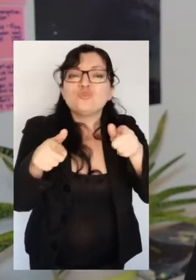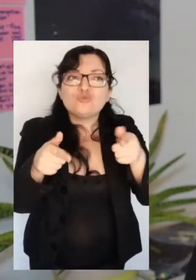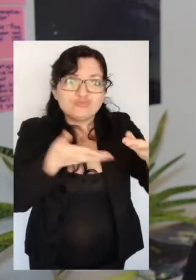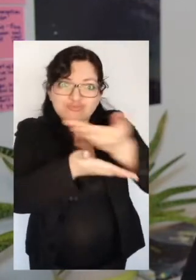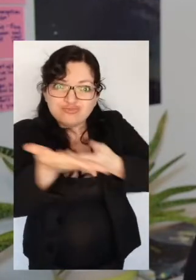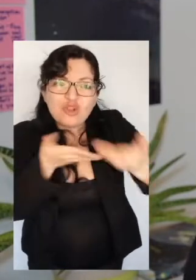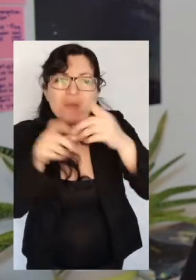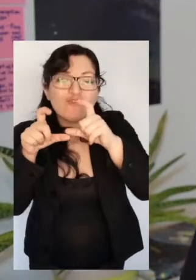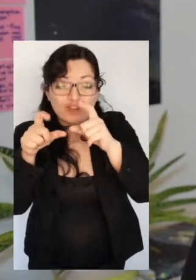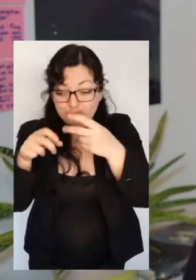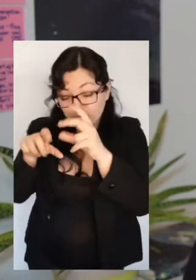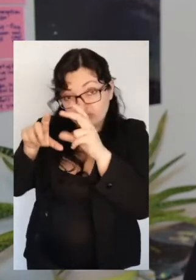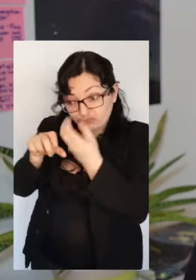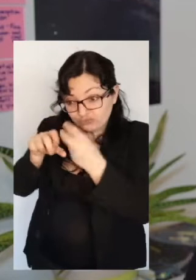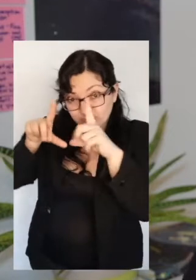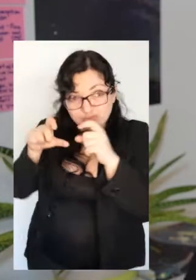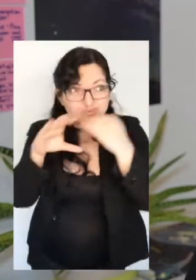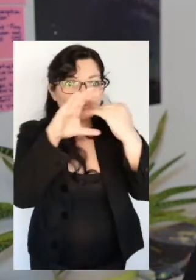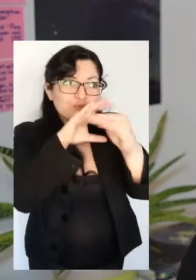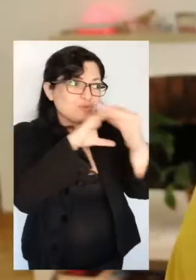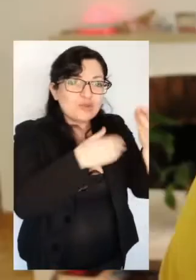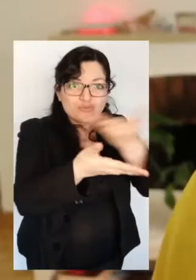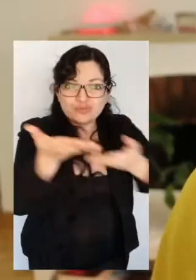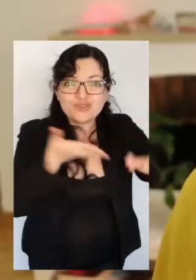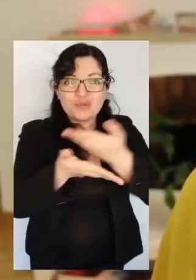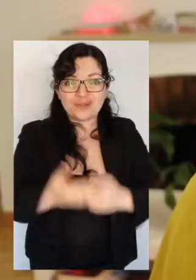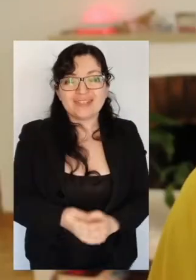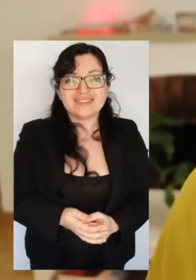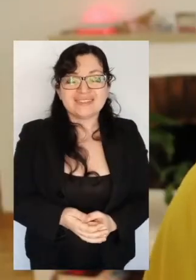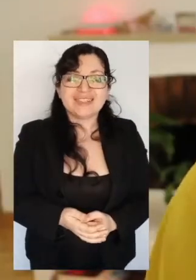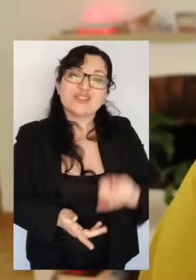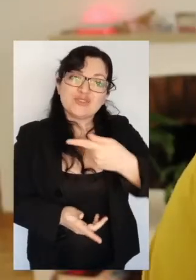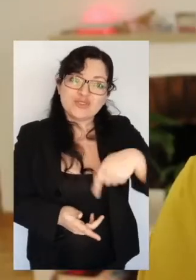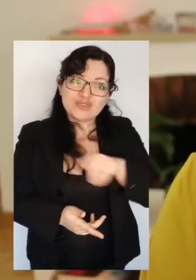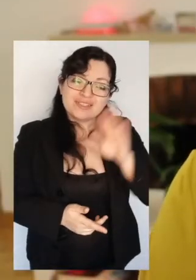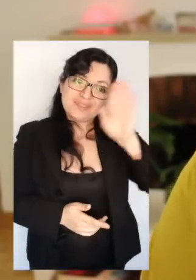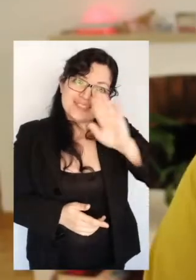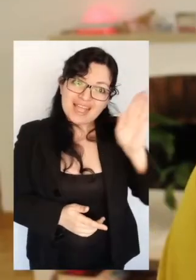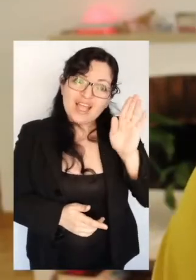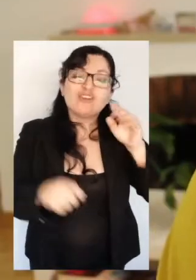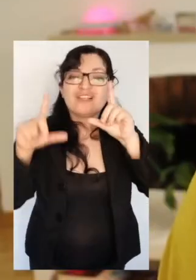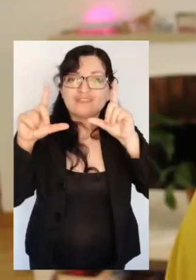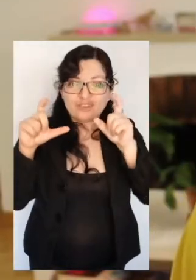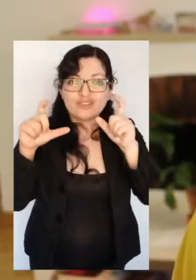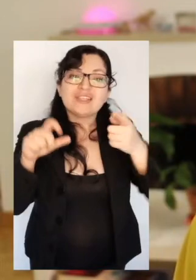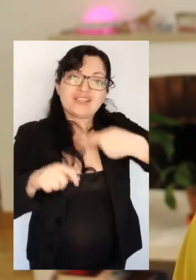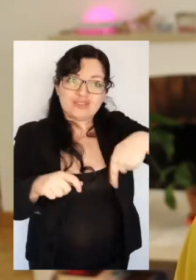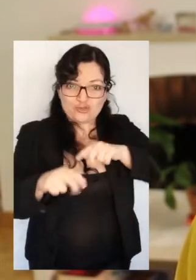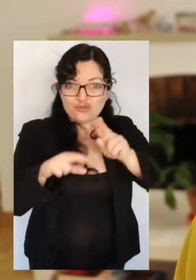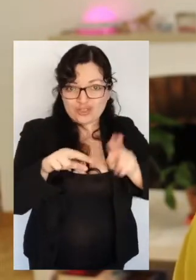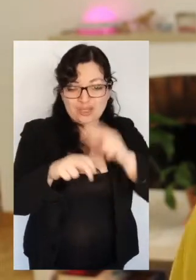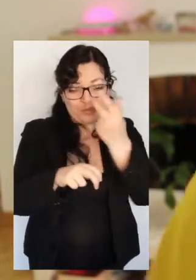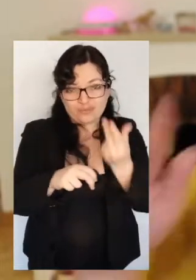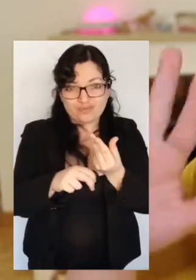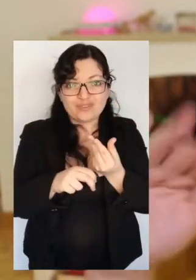imágenes de tu asteroide con ellas y ellos. Nosotras nos despedimos con las imágenes de nuestros asteroides